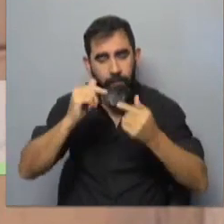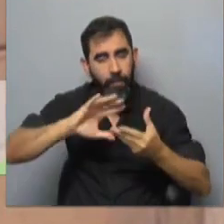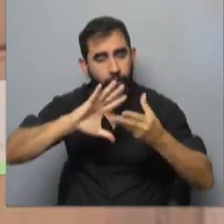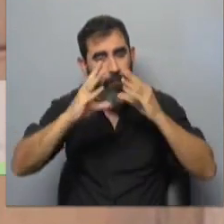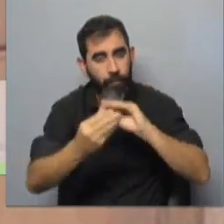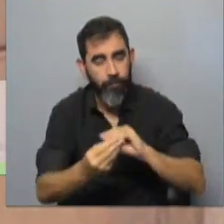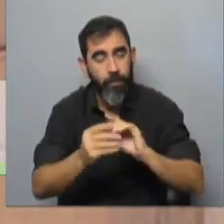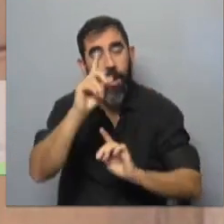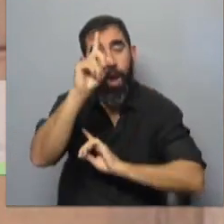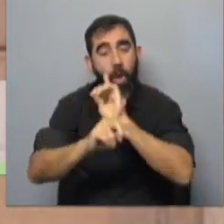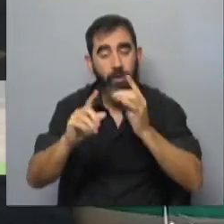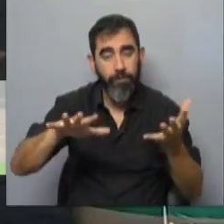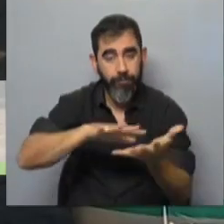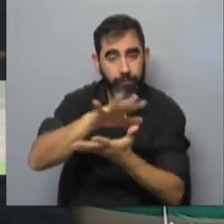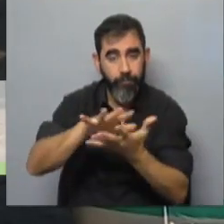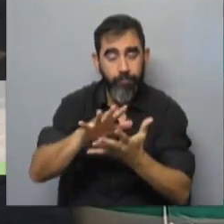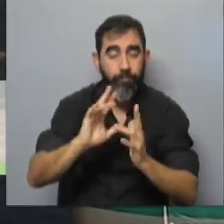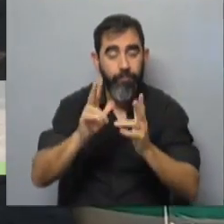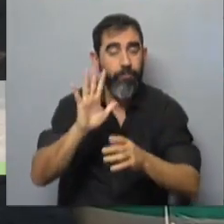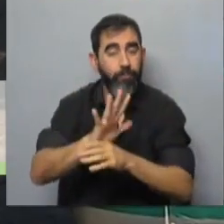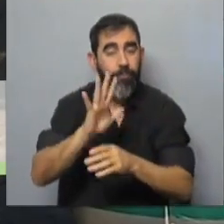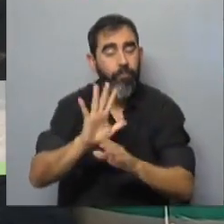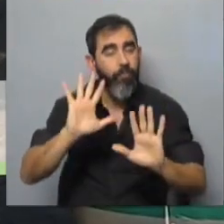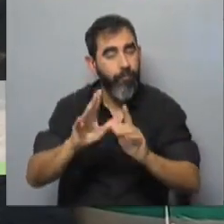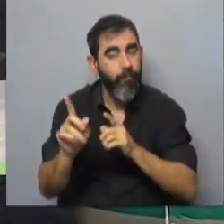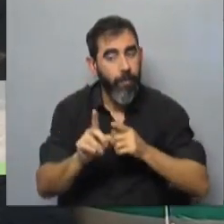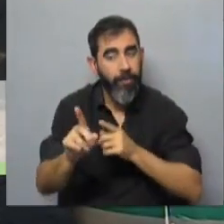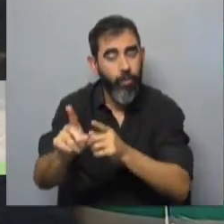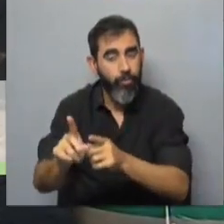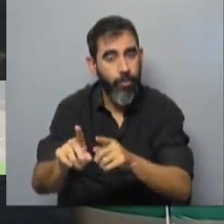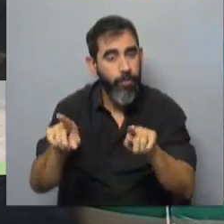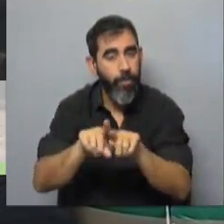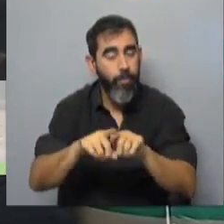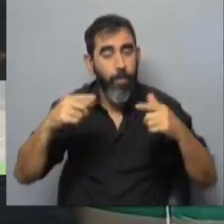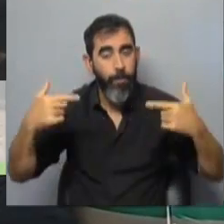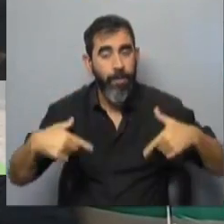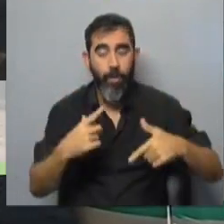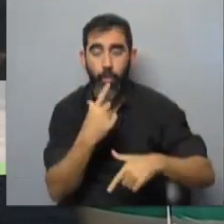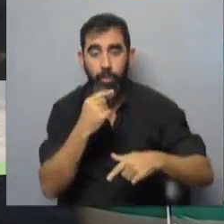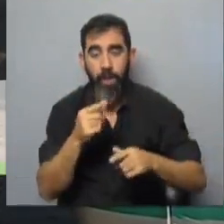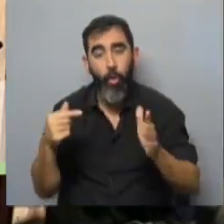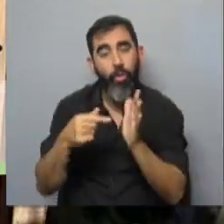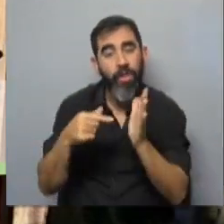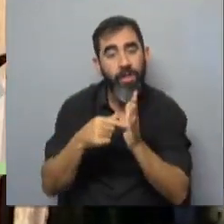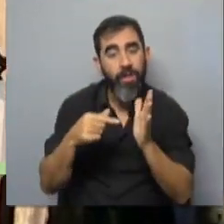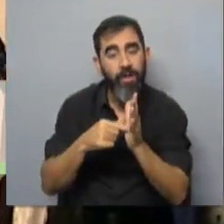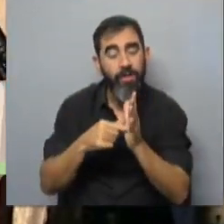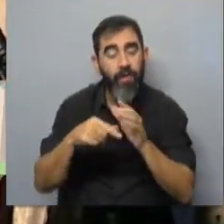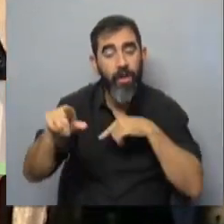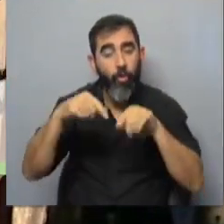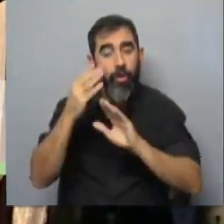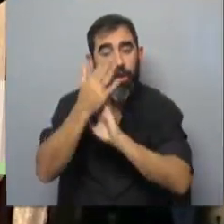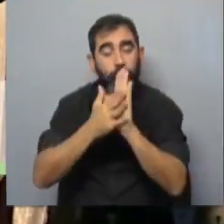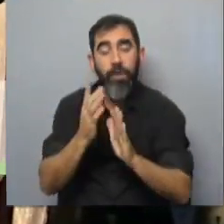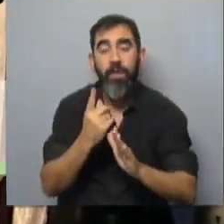mecanismos son algunas de las situaciones que definen como una sistemática persecución que ejerce este ministerio a los dirigentes que integran la Coordinadora